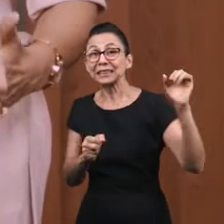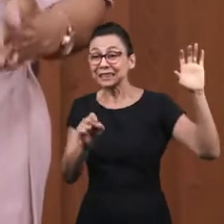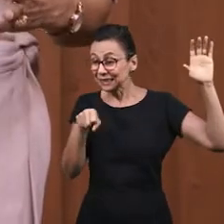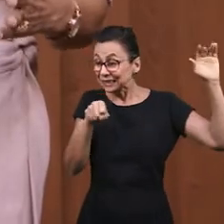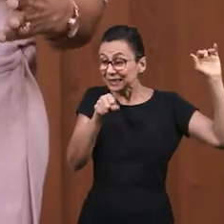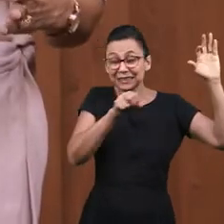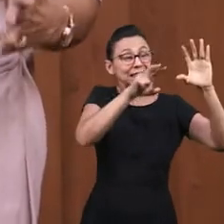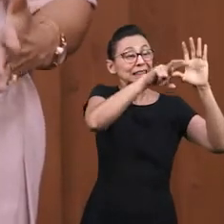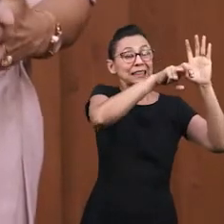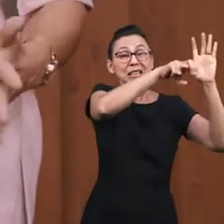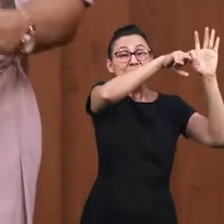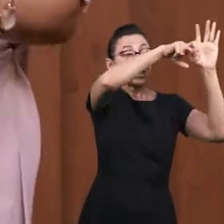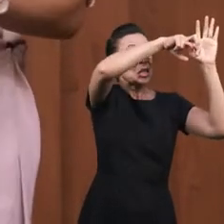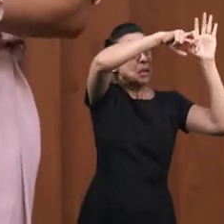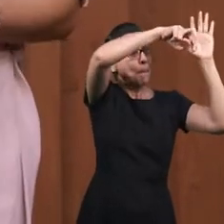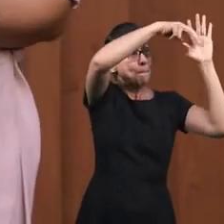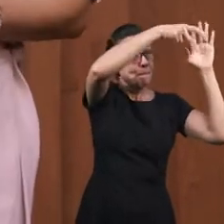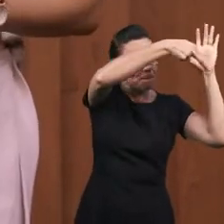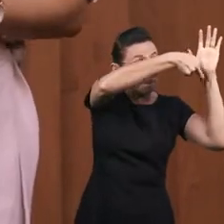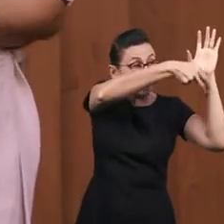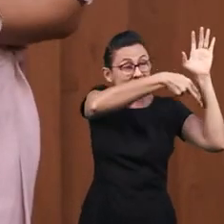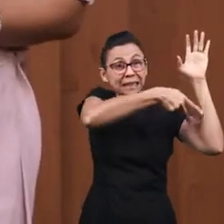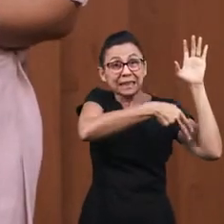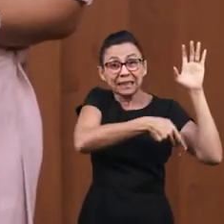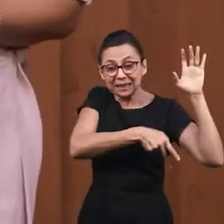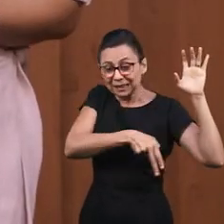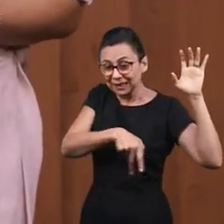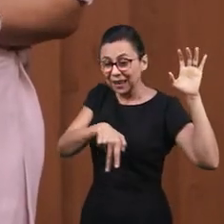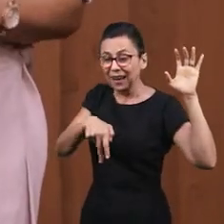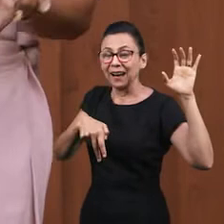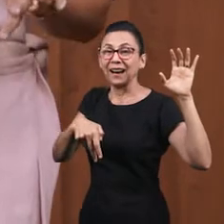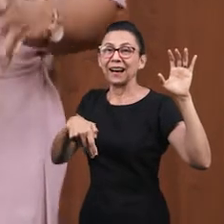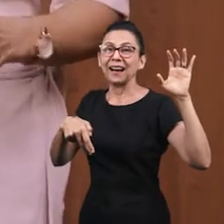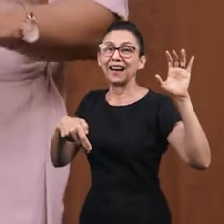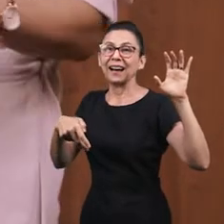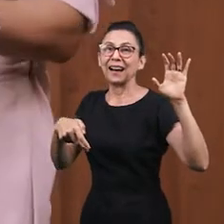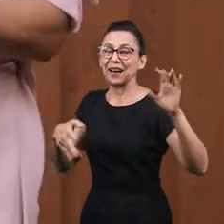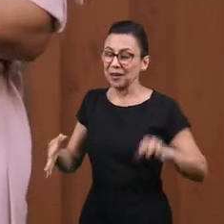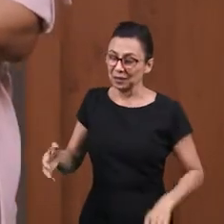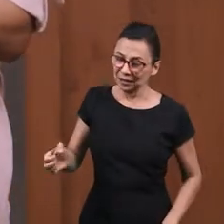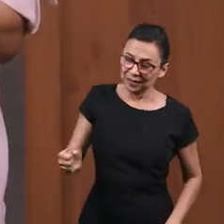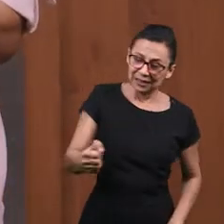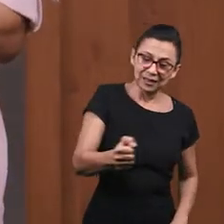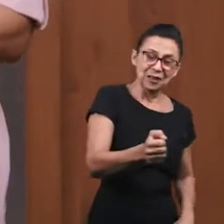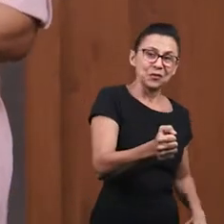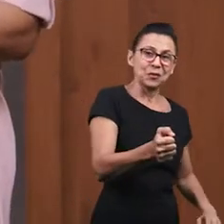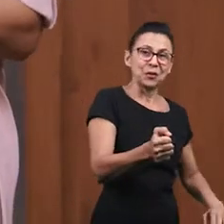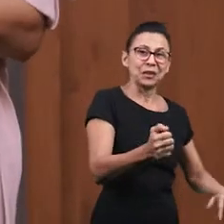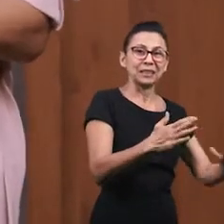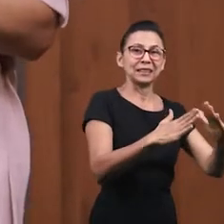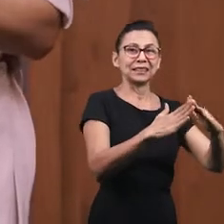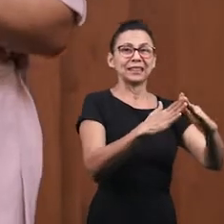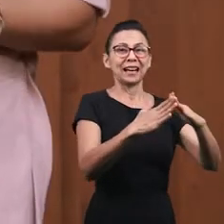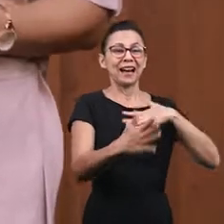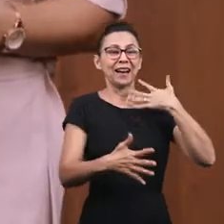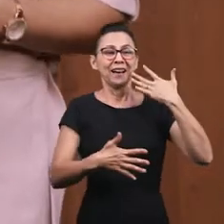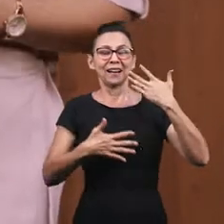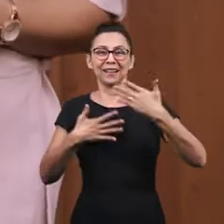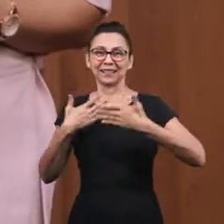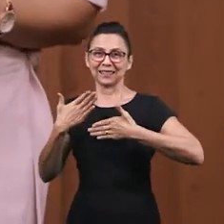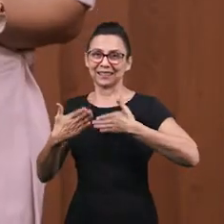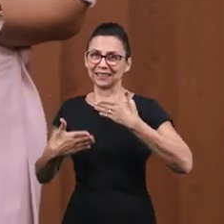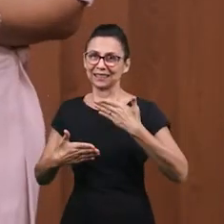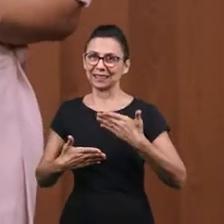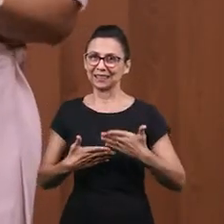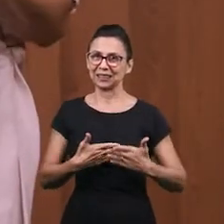saqueo Él hizo que Hizo que Él obedeciese a Jesús Baje de ese árbol Y lo